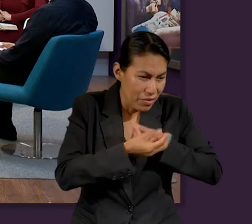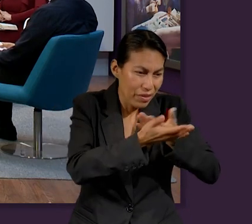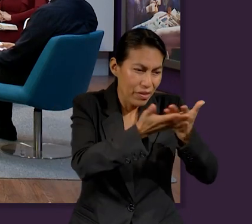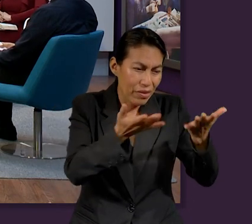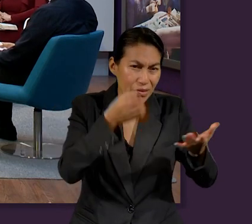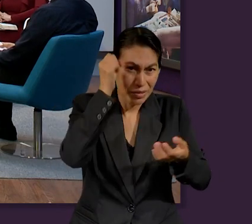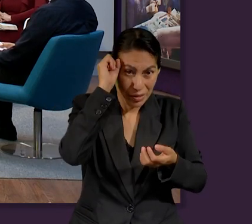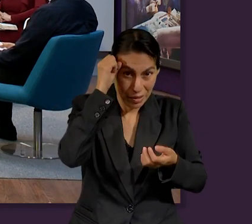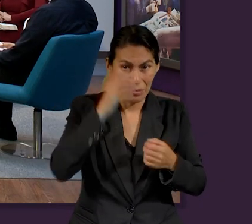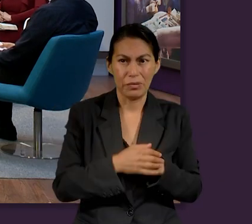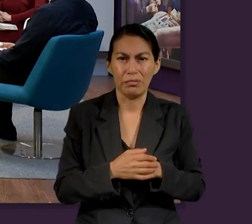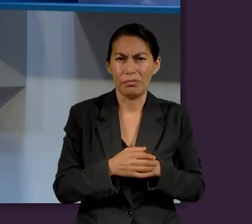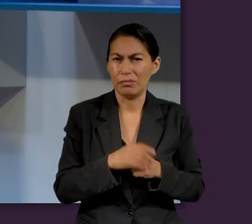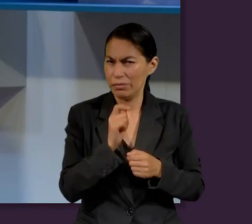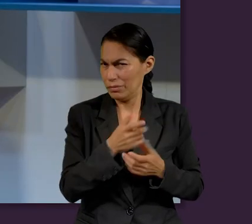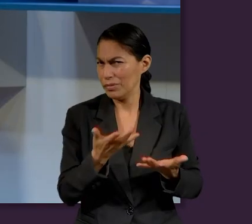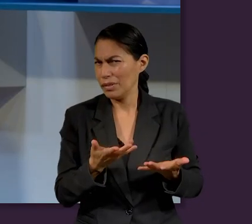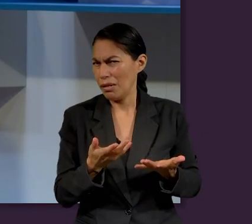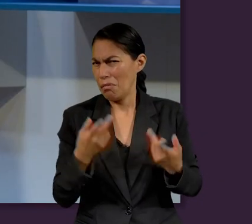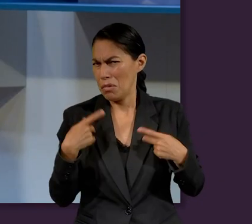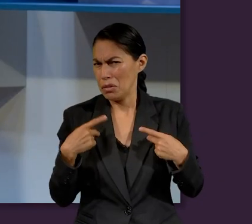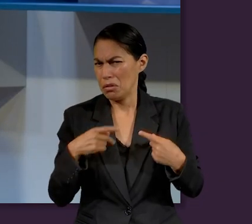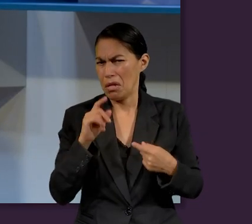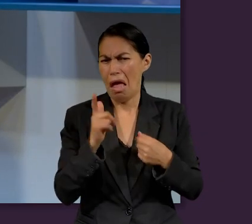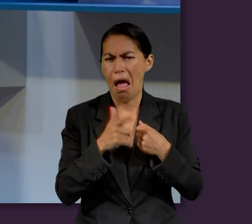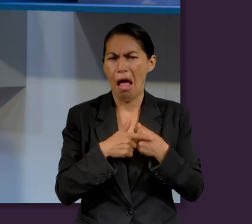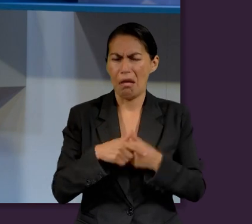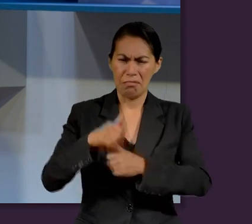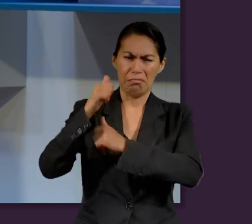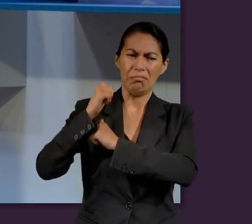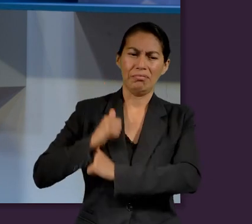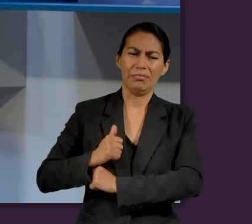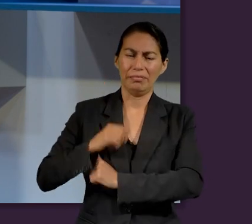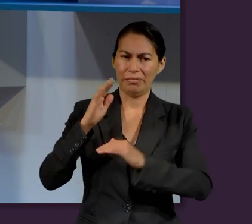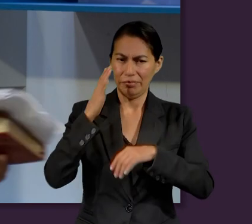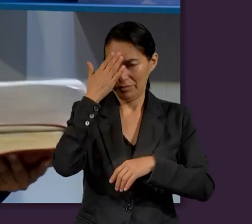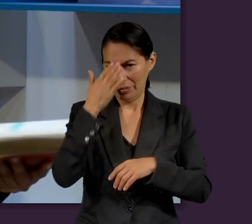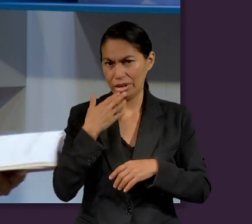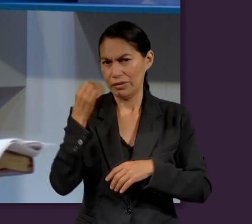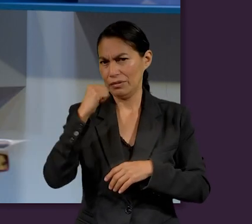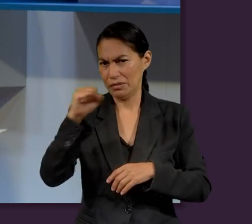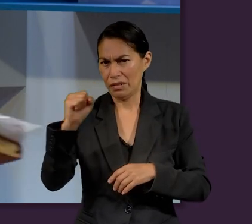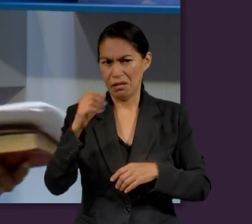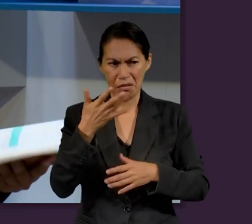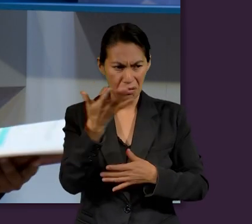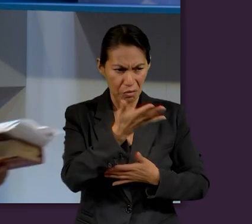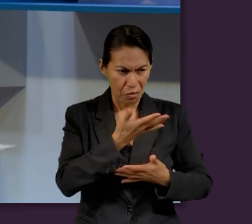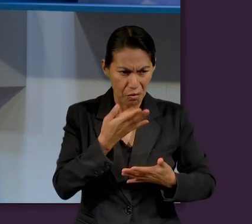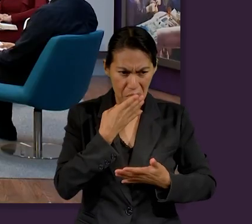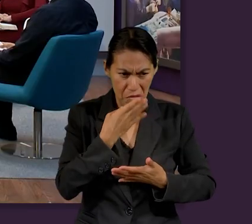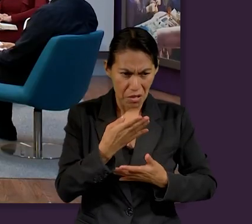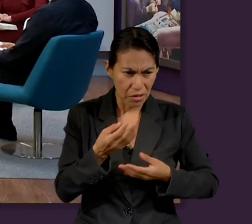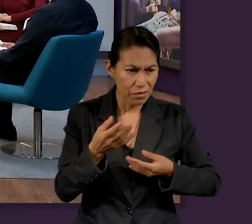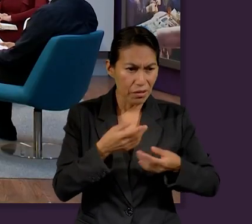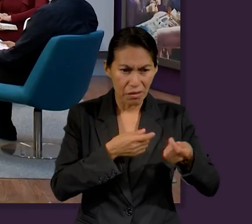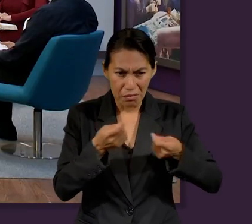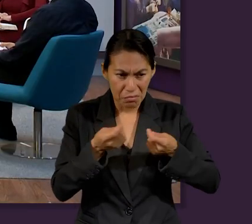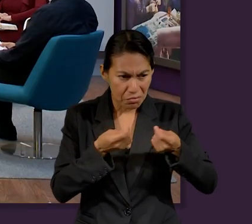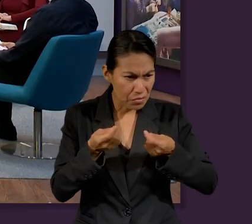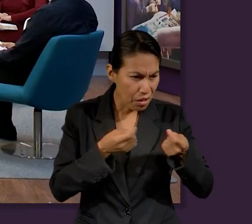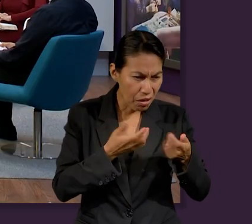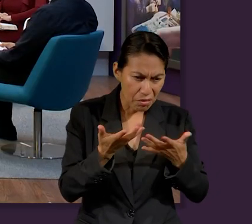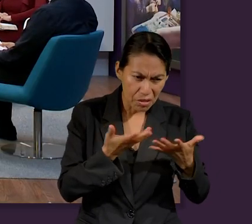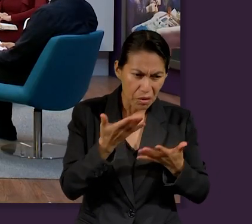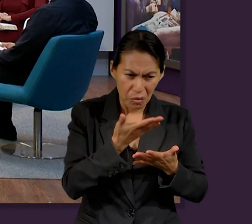siervos. Qué atrevimiento, ¿no? En lugar de dejar a un administrador general para que, pues, ahora